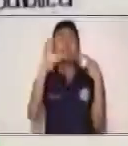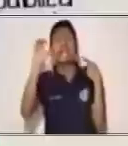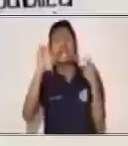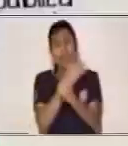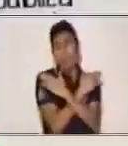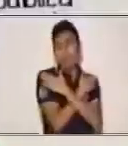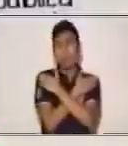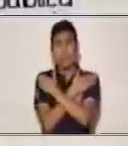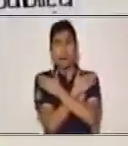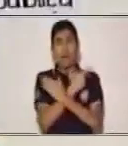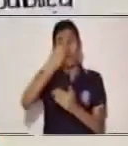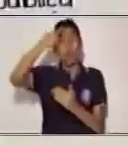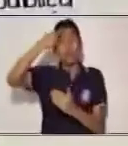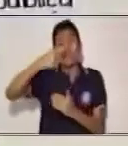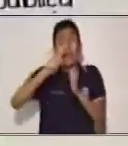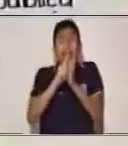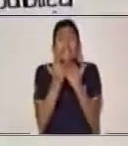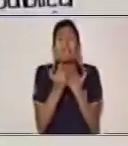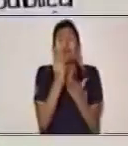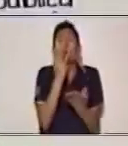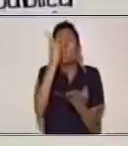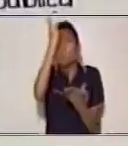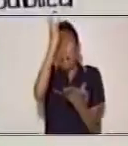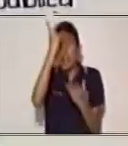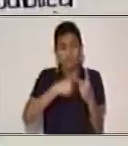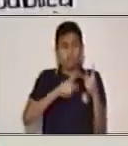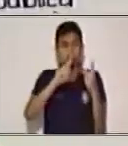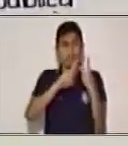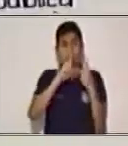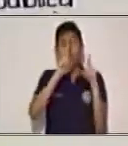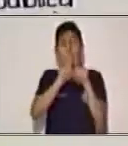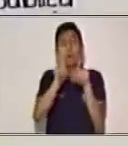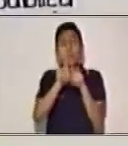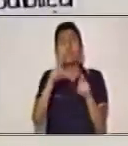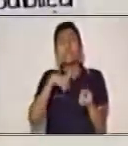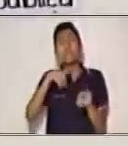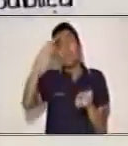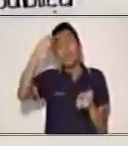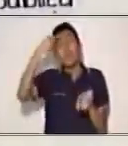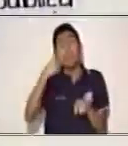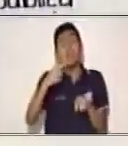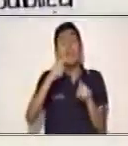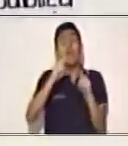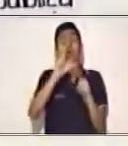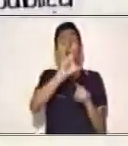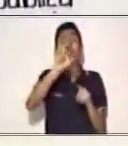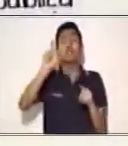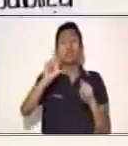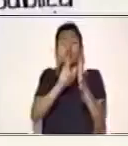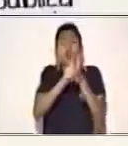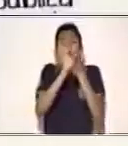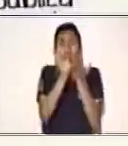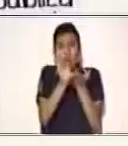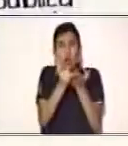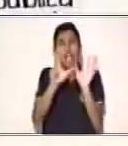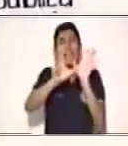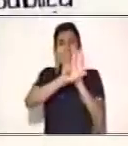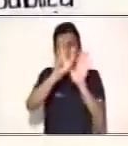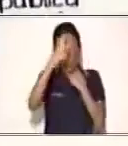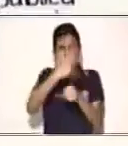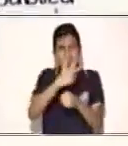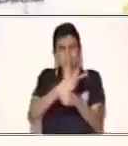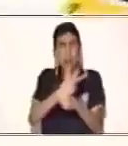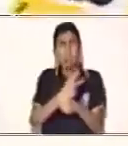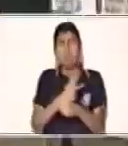Vuh, y el 31 es el Día de la Constitución Política de la República. Bueno, espero que